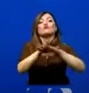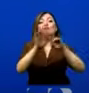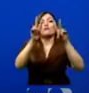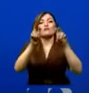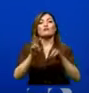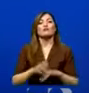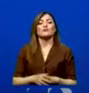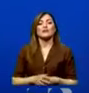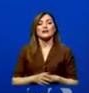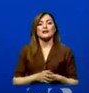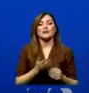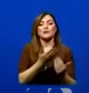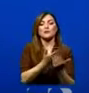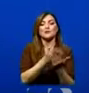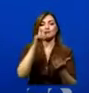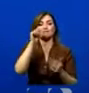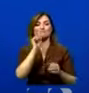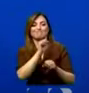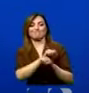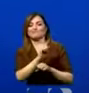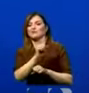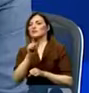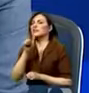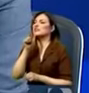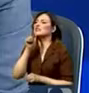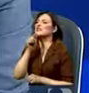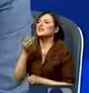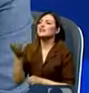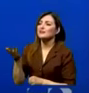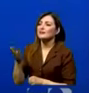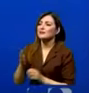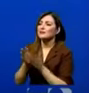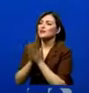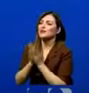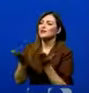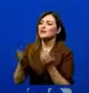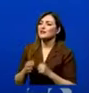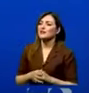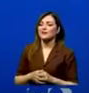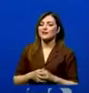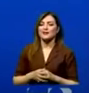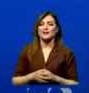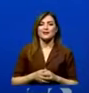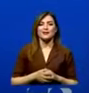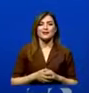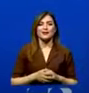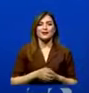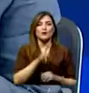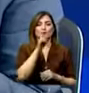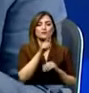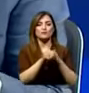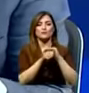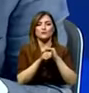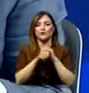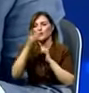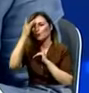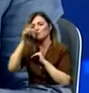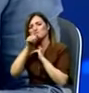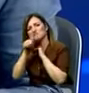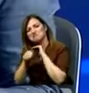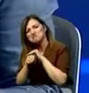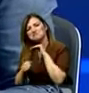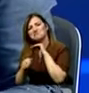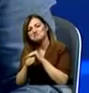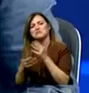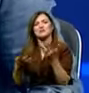evidentemente el gobierno no aceptó. ¿De parte de quién? Permítame reservarme el ¿Por se reservan tantas cosas y le